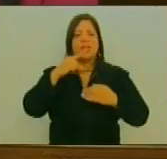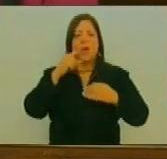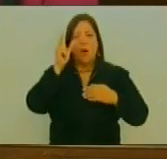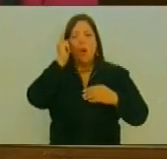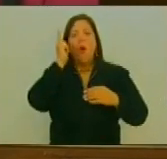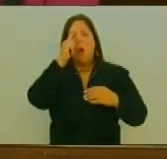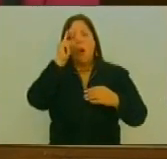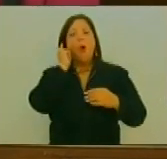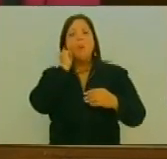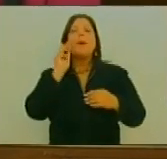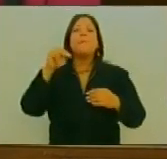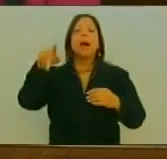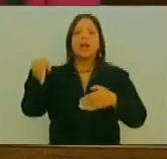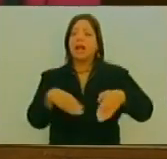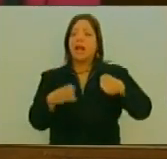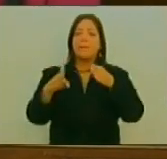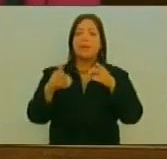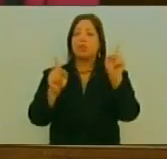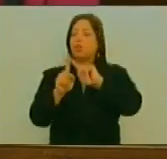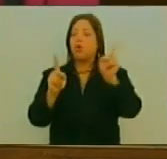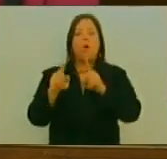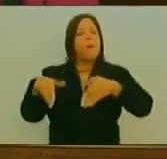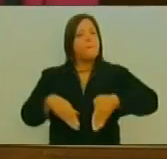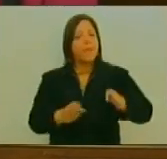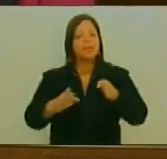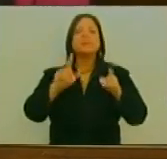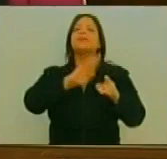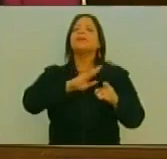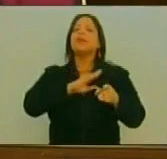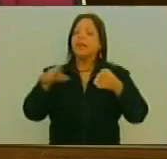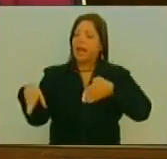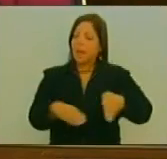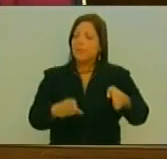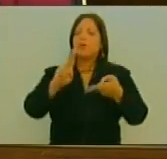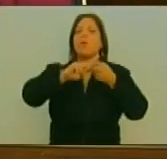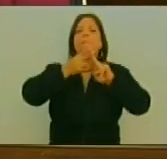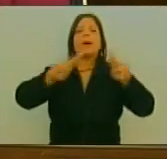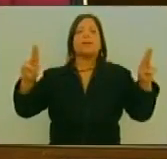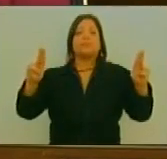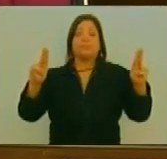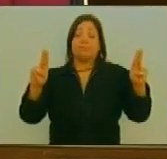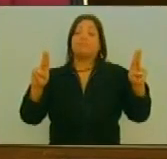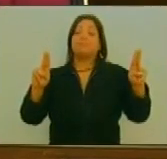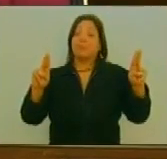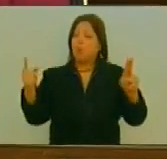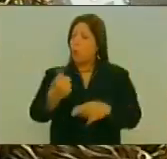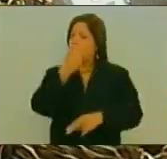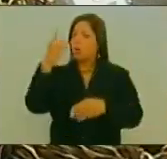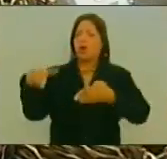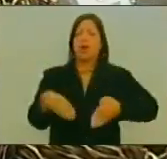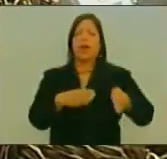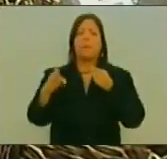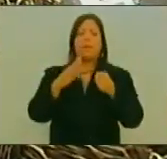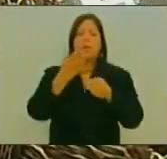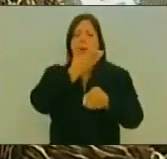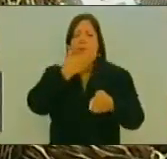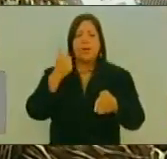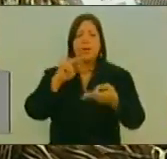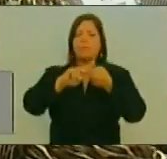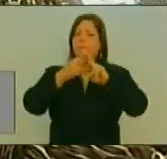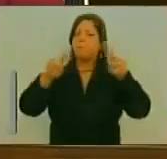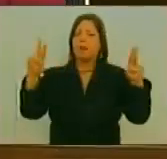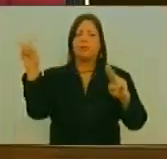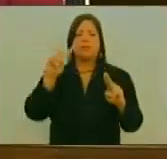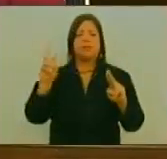Gandhi No Hay Un Camino A La Paz La Paz Es El Camino Nosotros Decimos En Venezuela El Único Camino Posible Es La